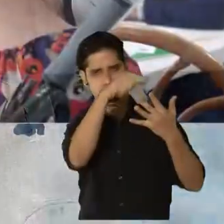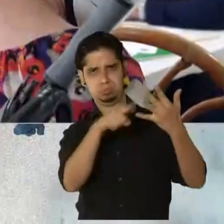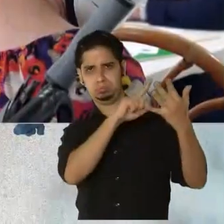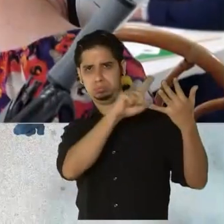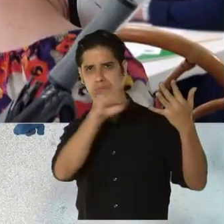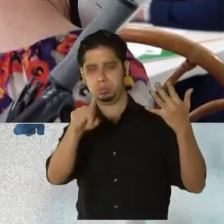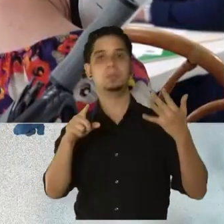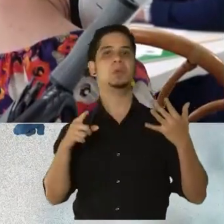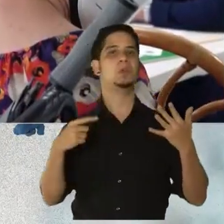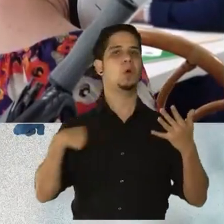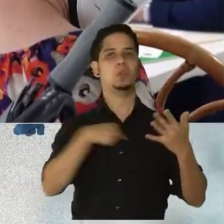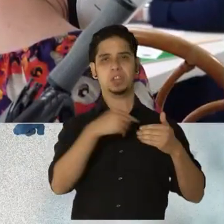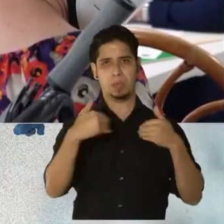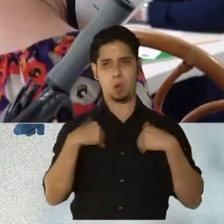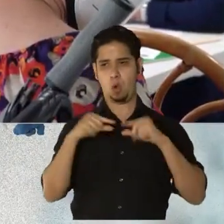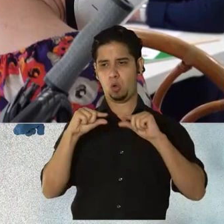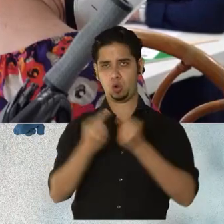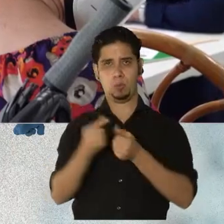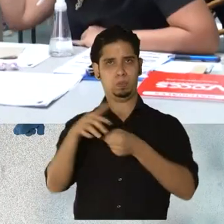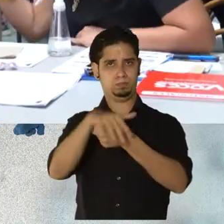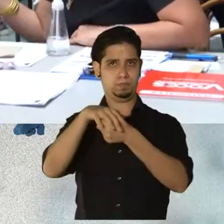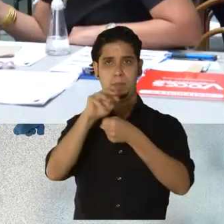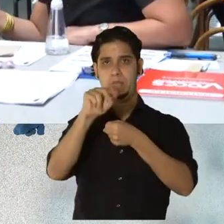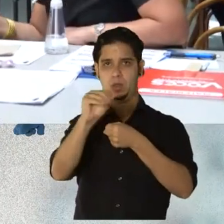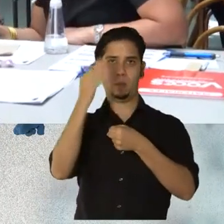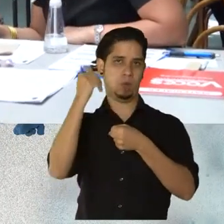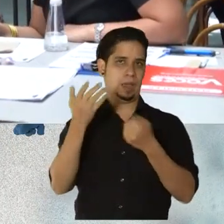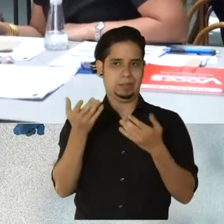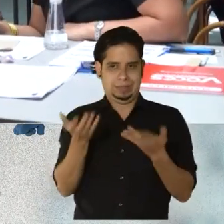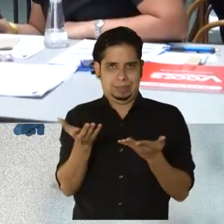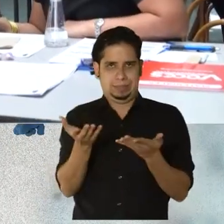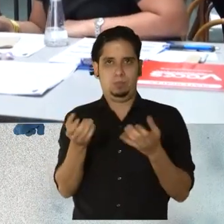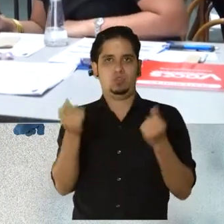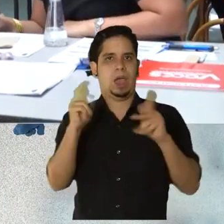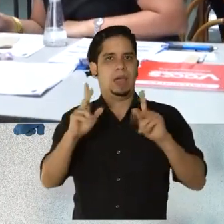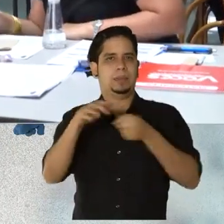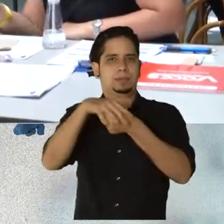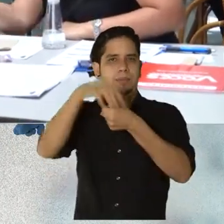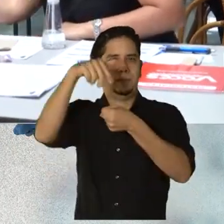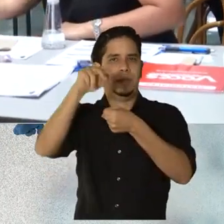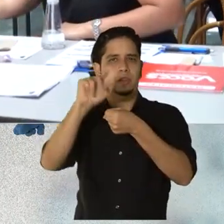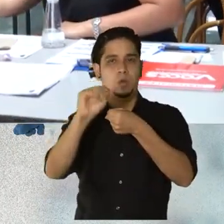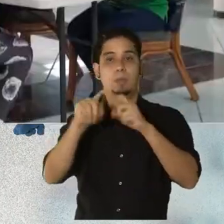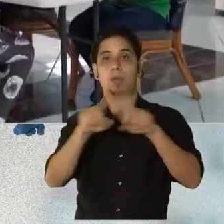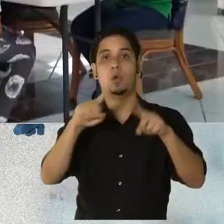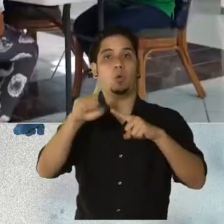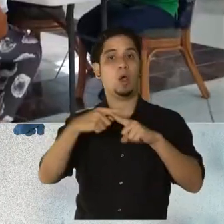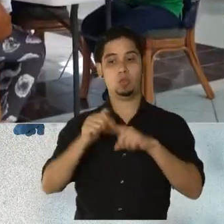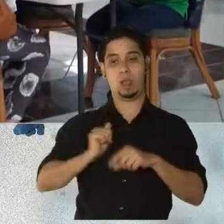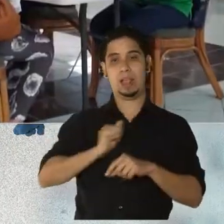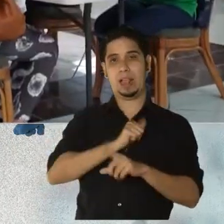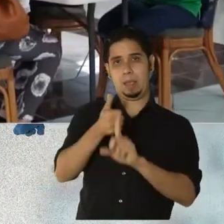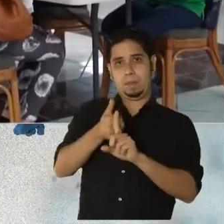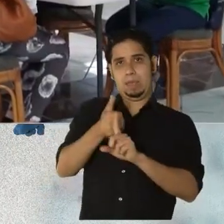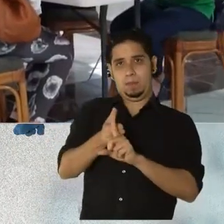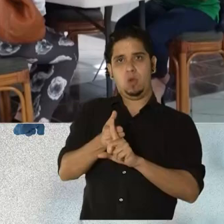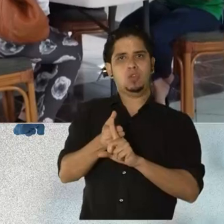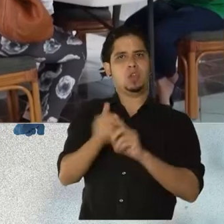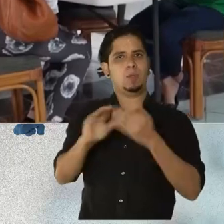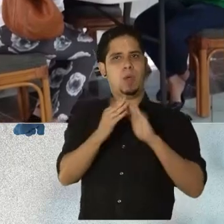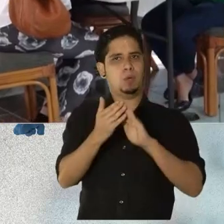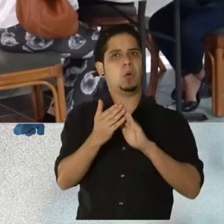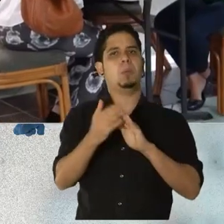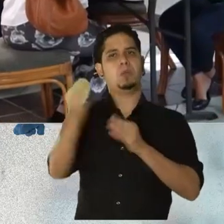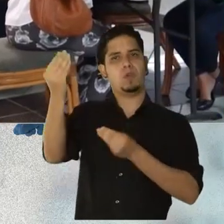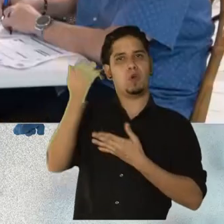tenemos un grupo grande en el área metro, porque vive mucha gente. Pero cuando los alcaldes de los pueblos chiquitos, porque por ejemplo, si tengo